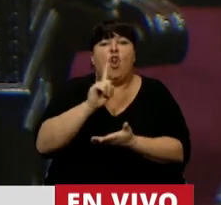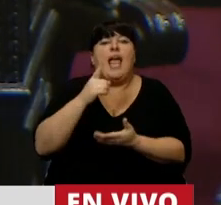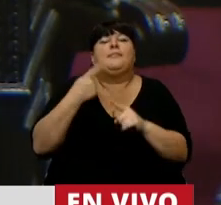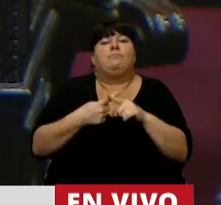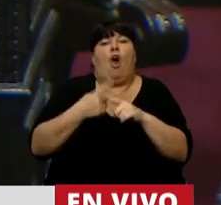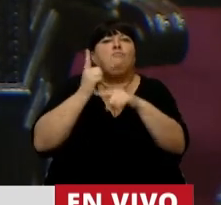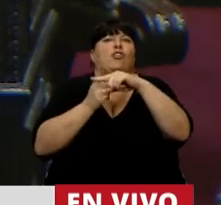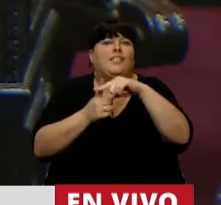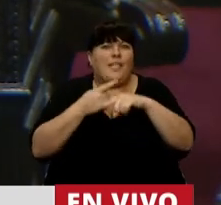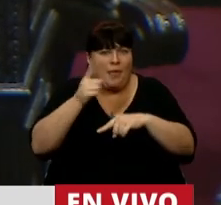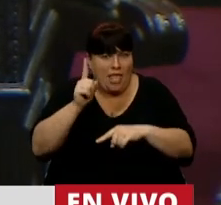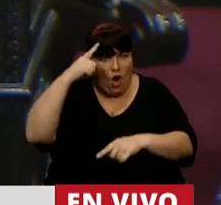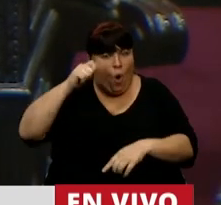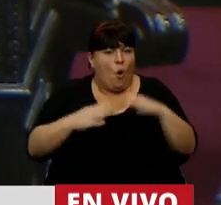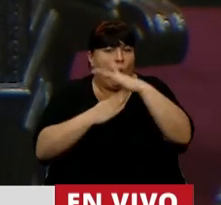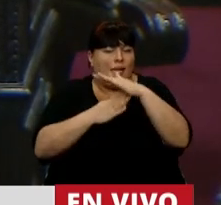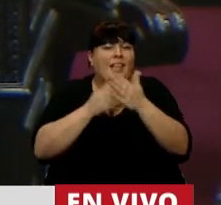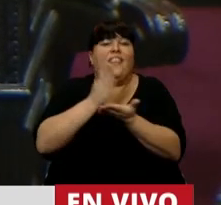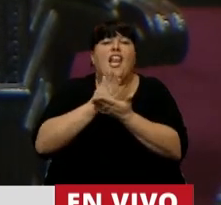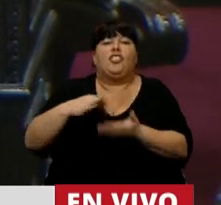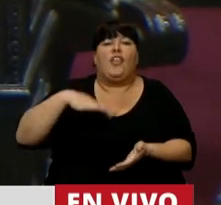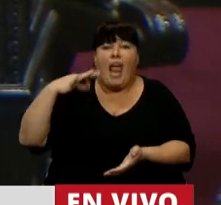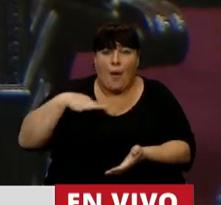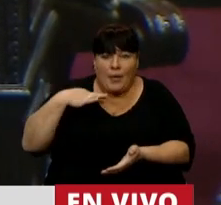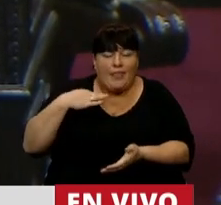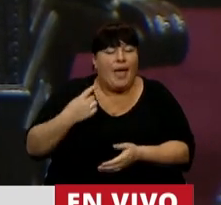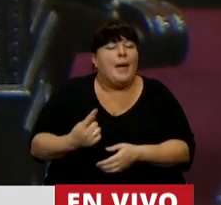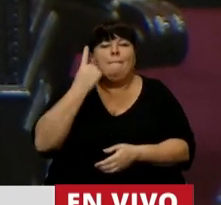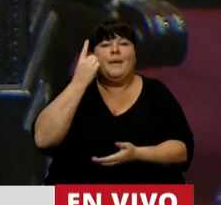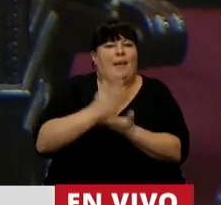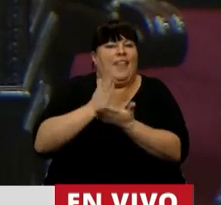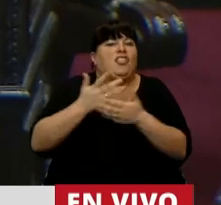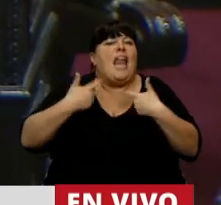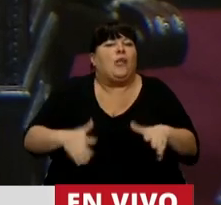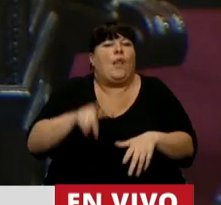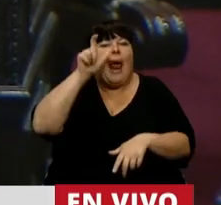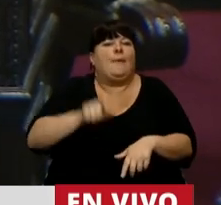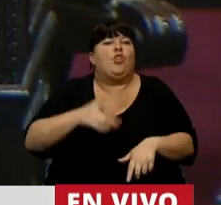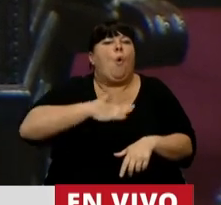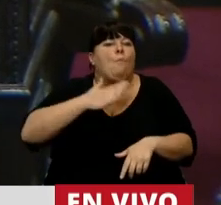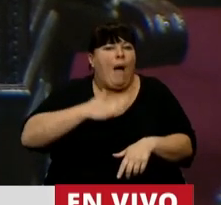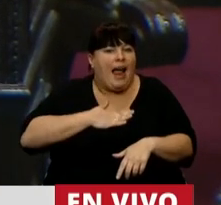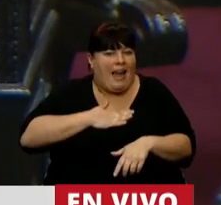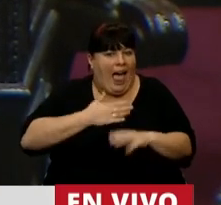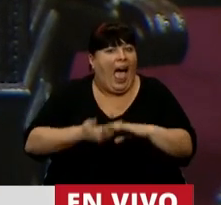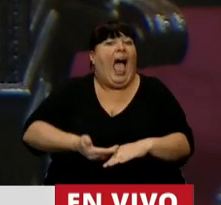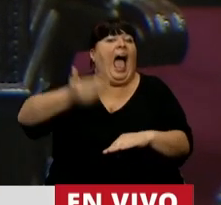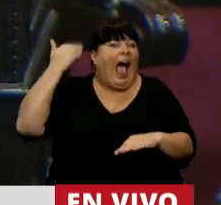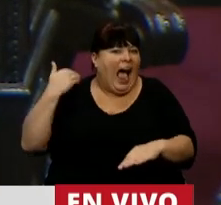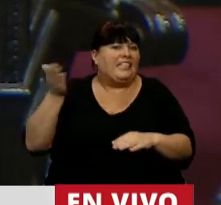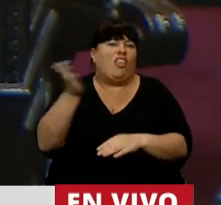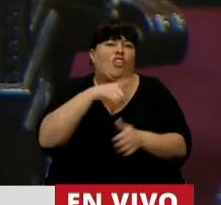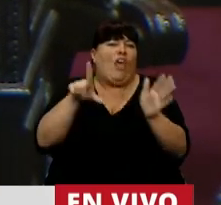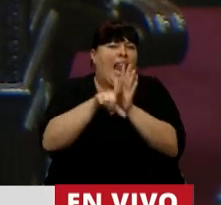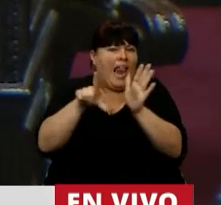construcción positiva, y lo dijo la propia Corte. El derecho a la vida es el primer derecho natural de la persona humana preexistente a toda la